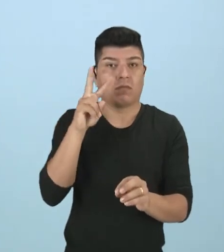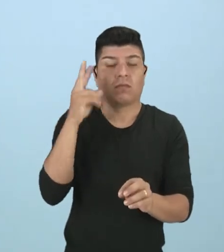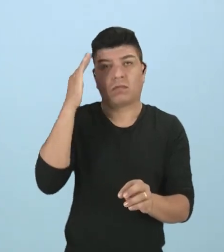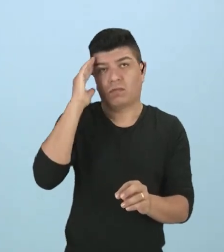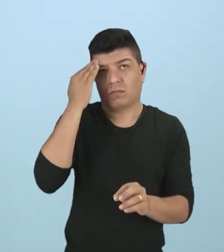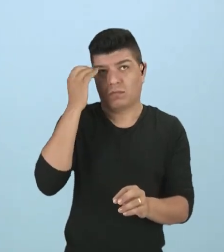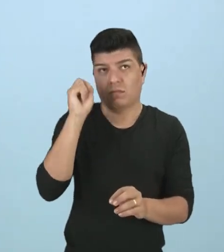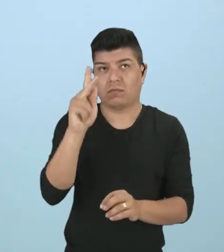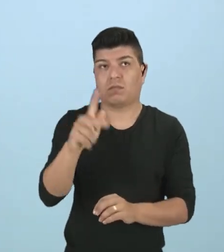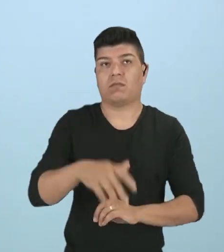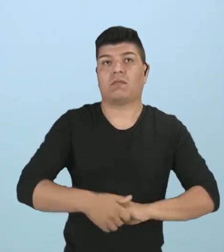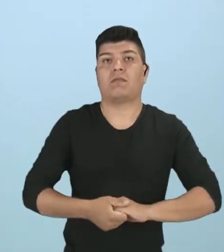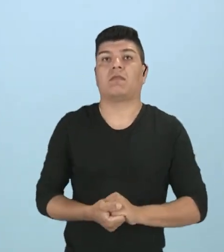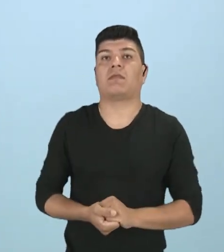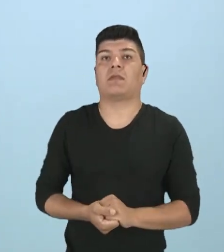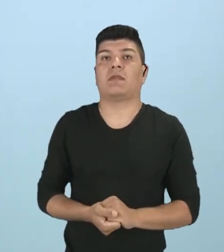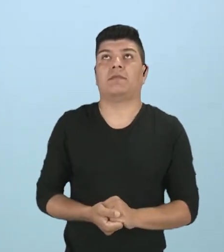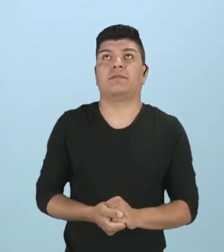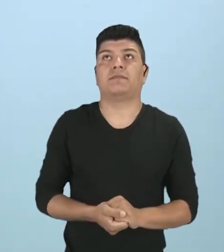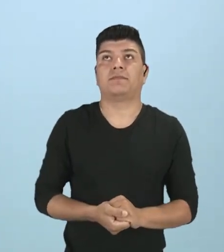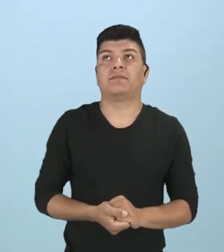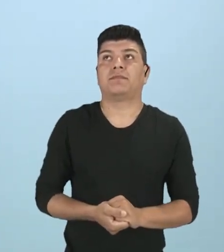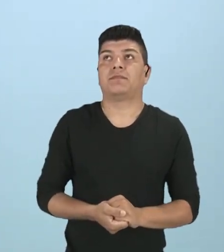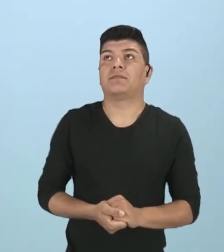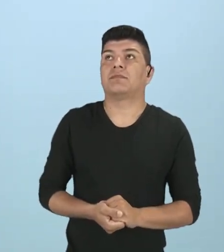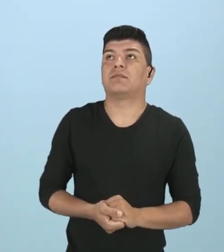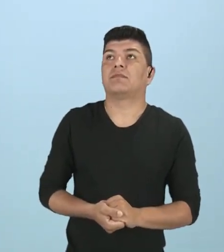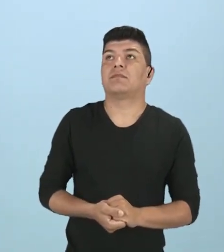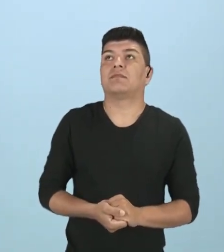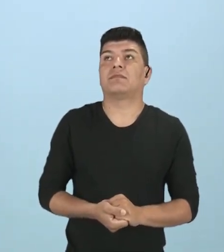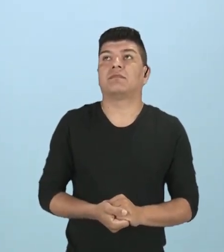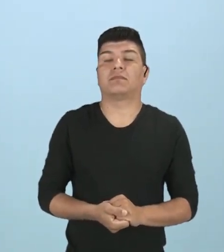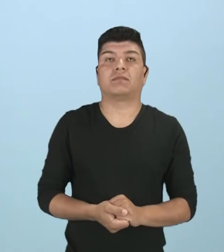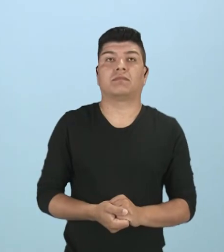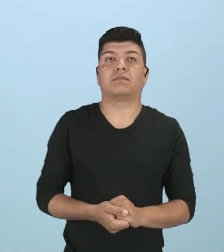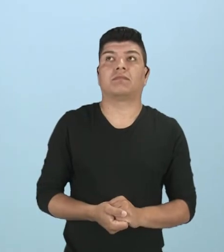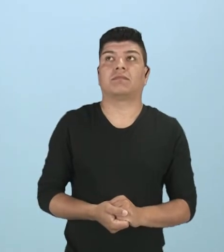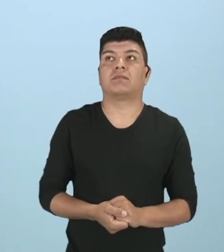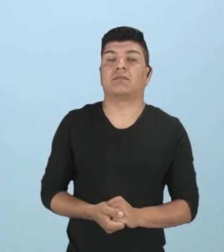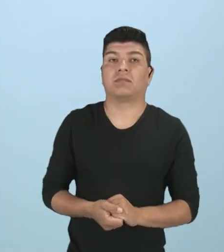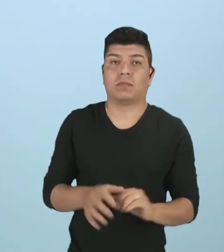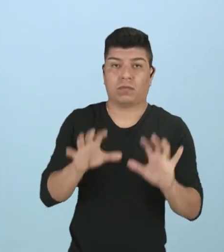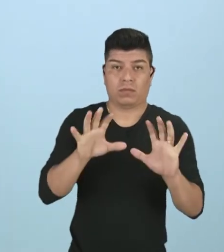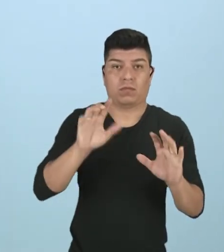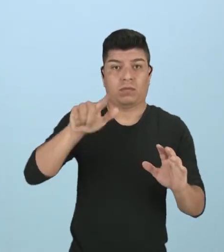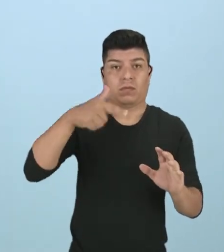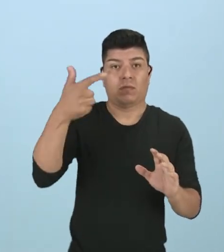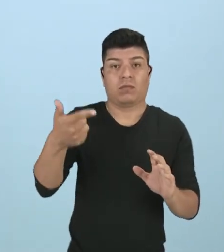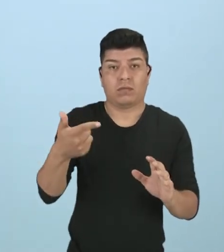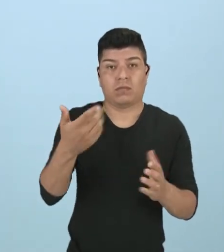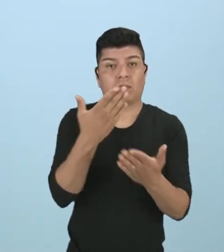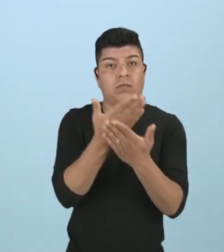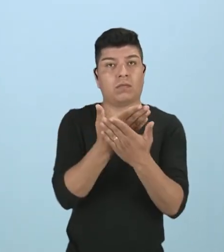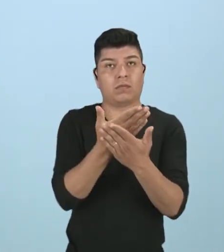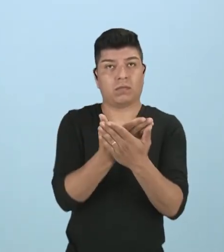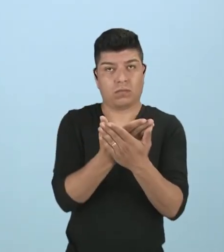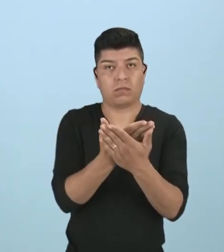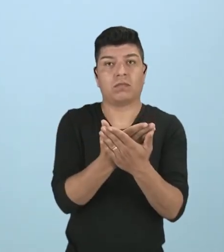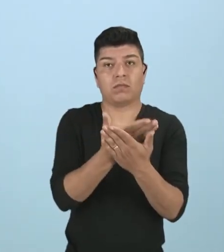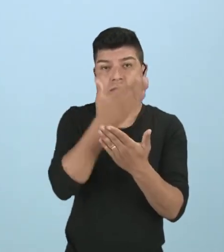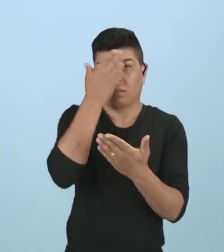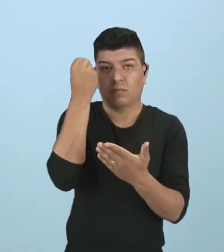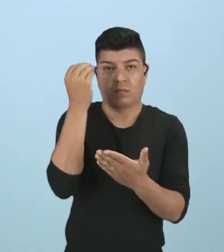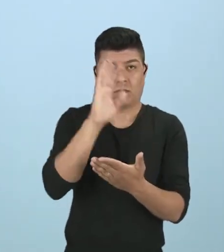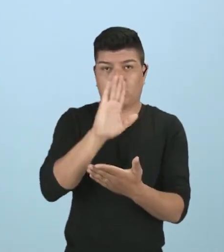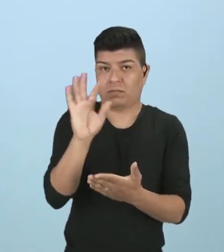vista, ¿tá bueno? Entonces, para estas y otras aulas, ¿tá bueno? No